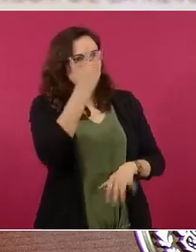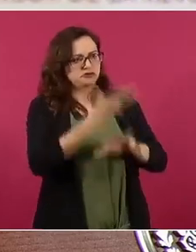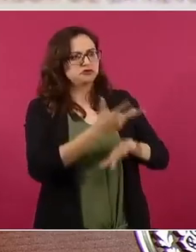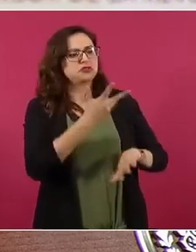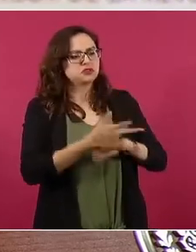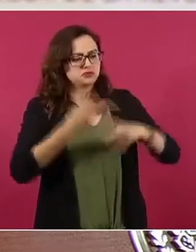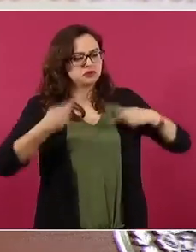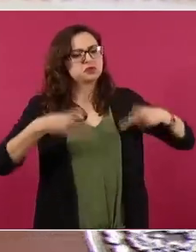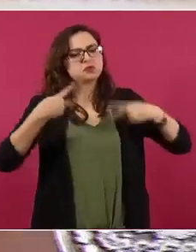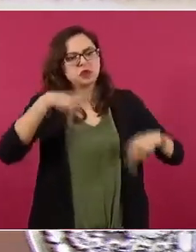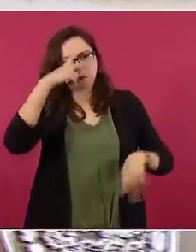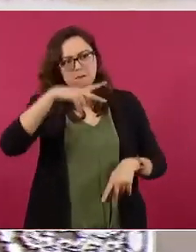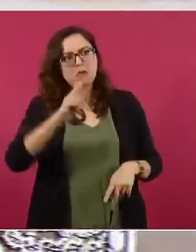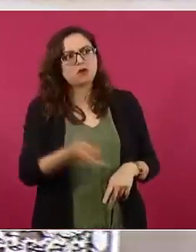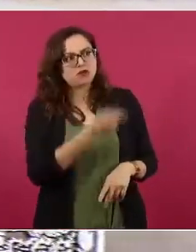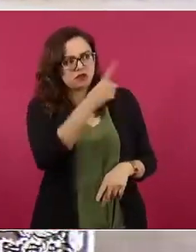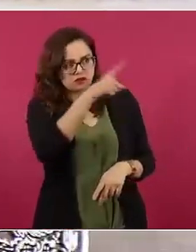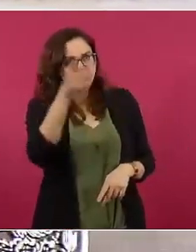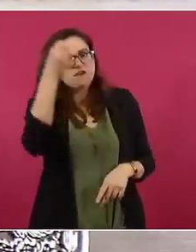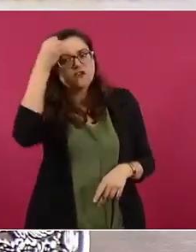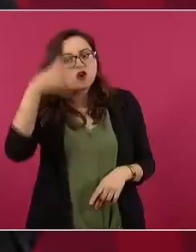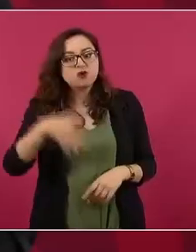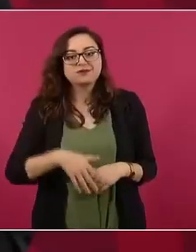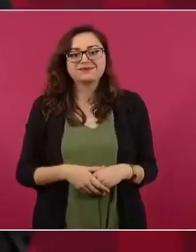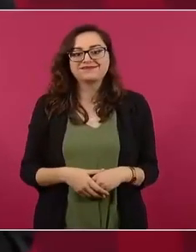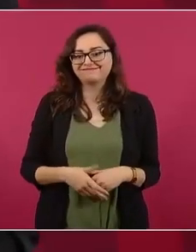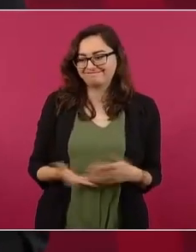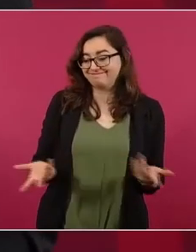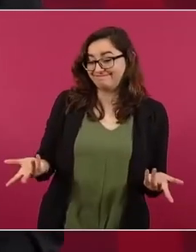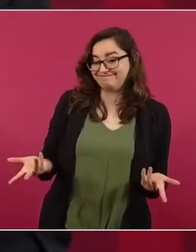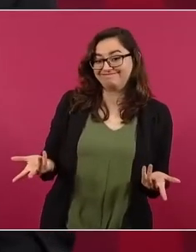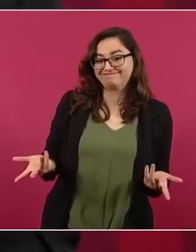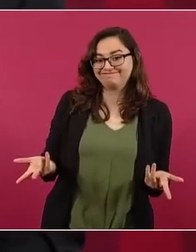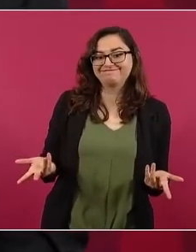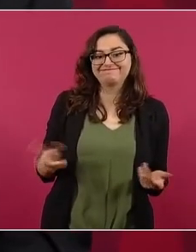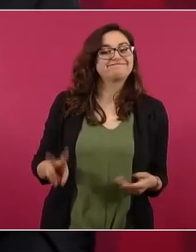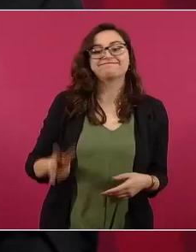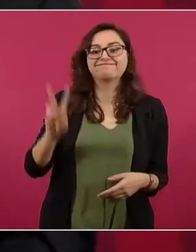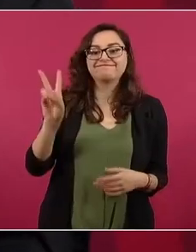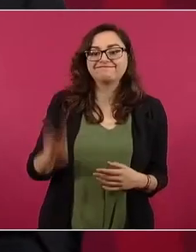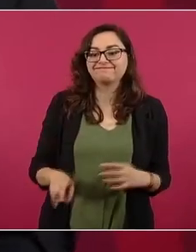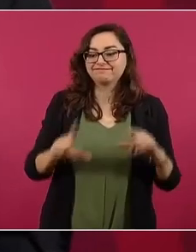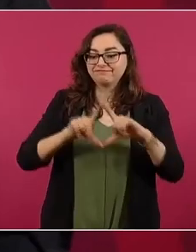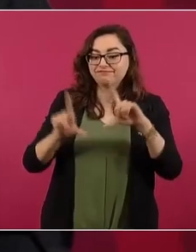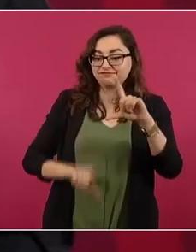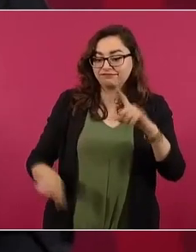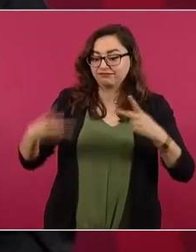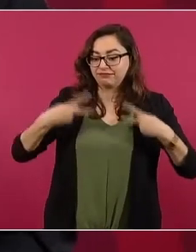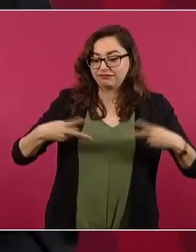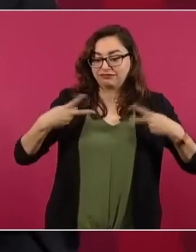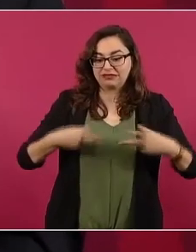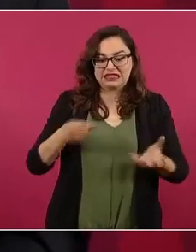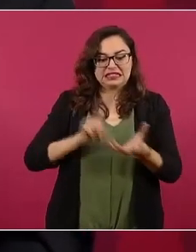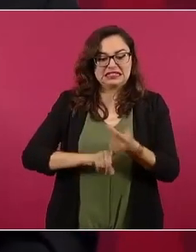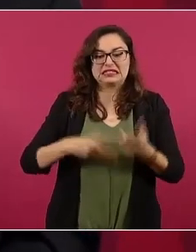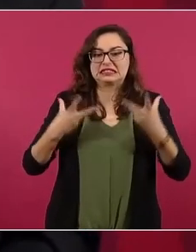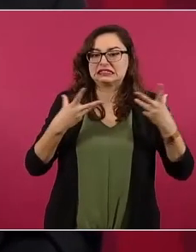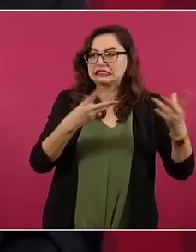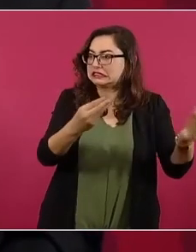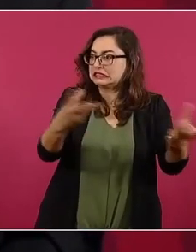Desde luego que eso no es cierto, el pueblo de México es de los pueblos más trabajadores del mundo,